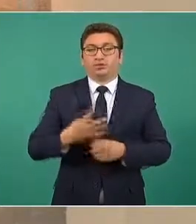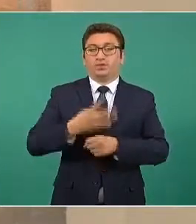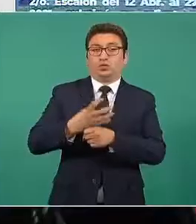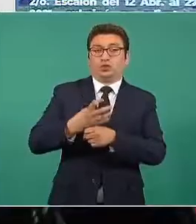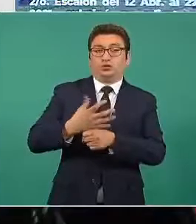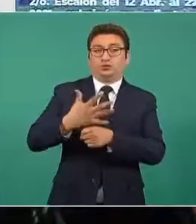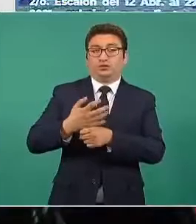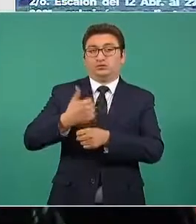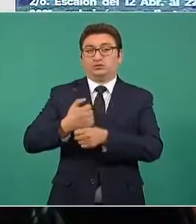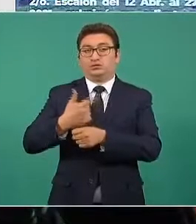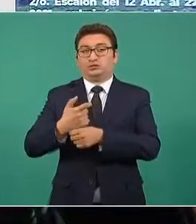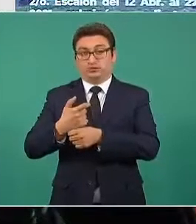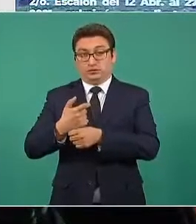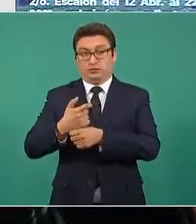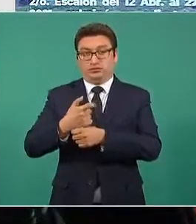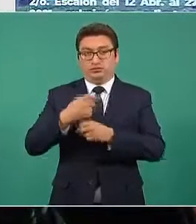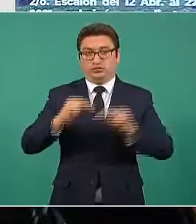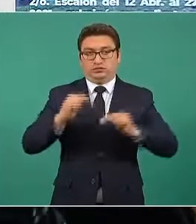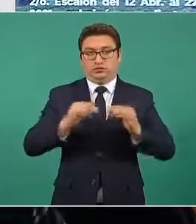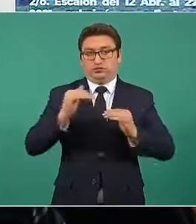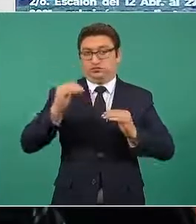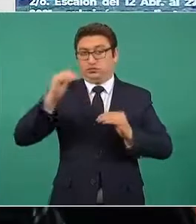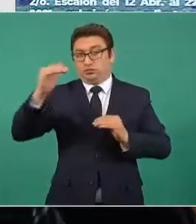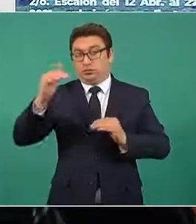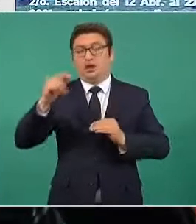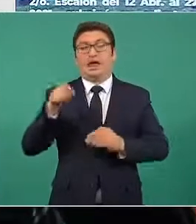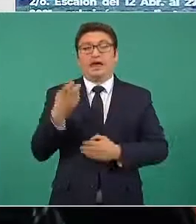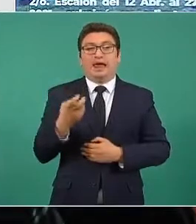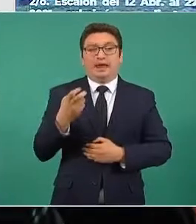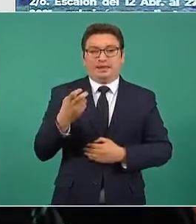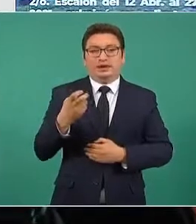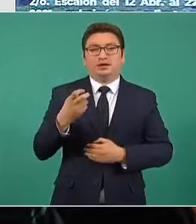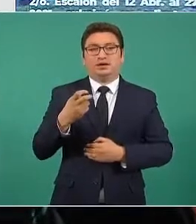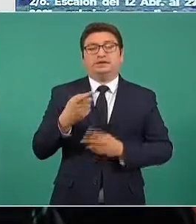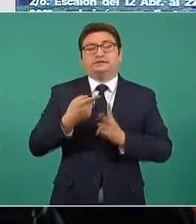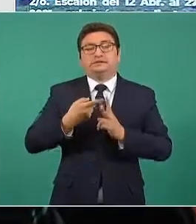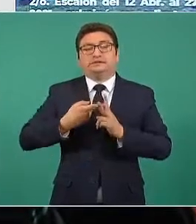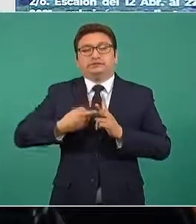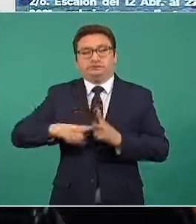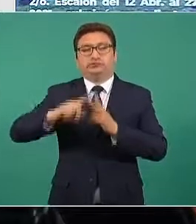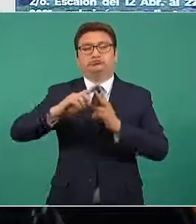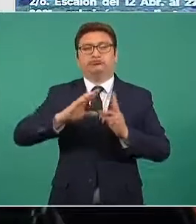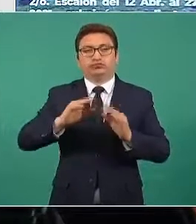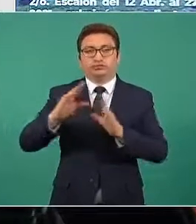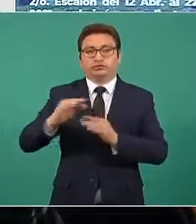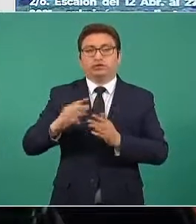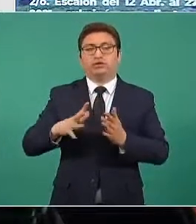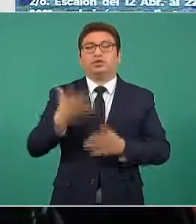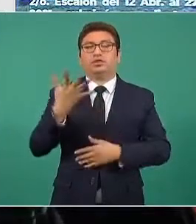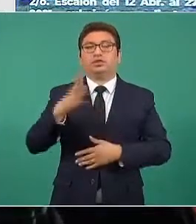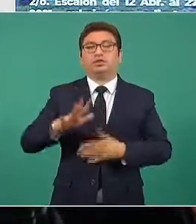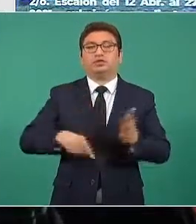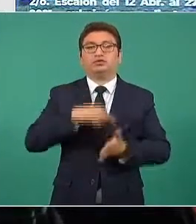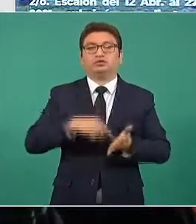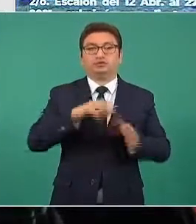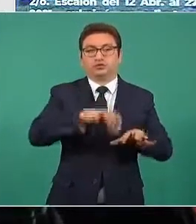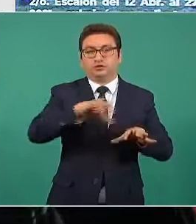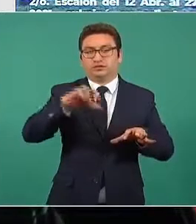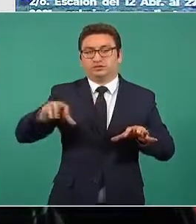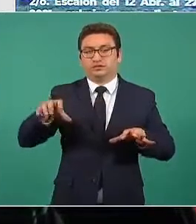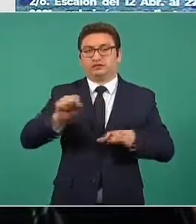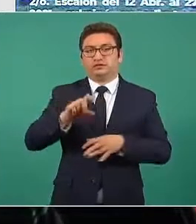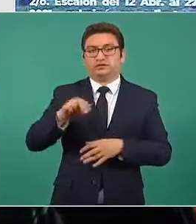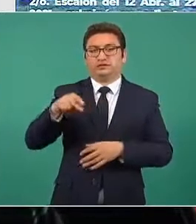quinto, sexto y séptimo escalón están en sus fases iniciales en 10 centros de adiestramiento de Sedena